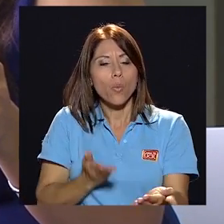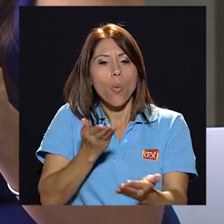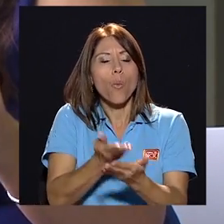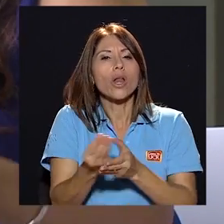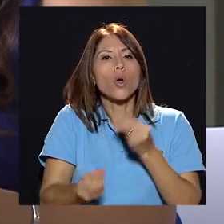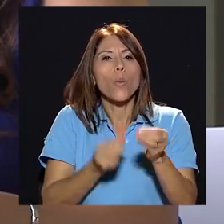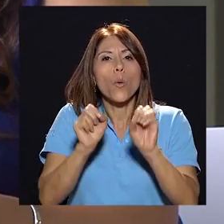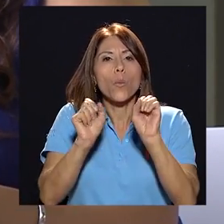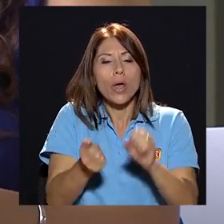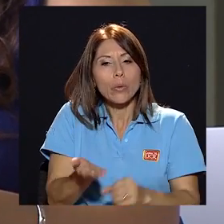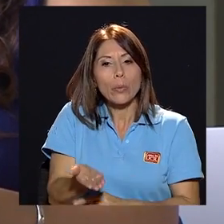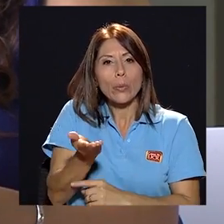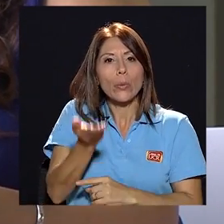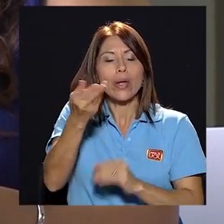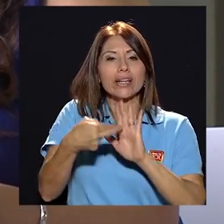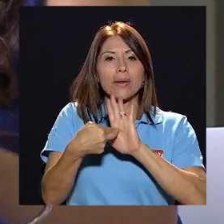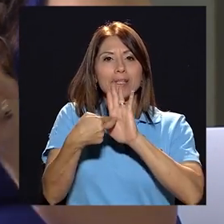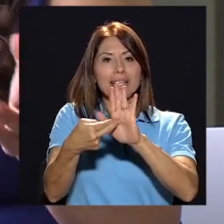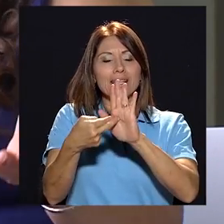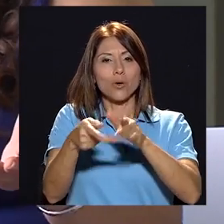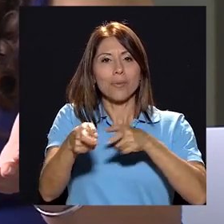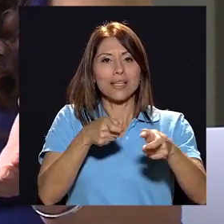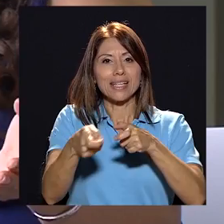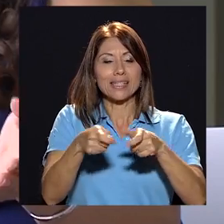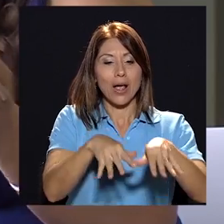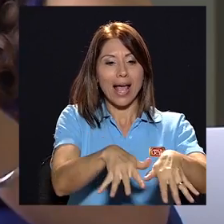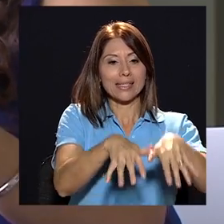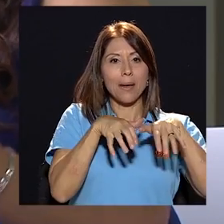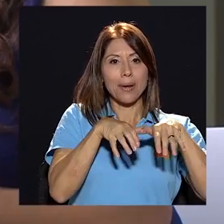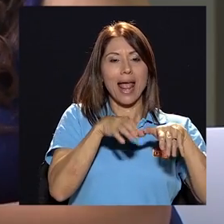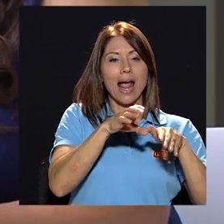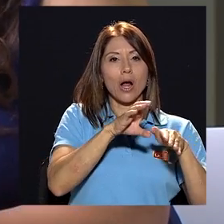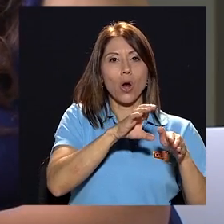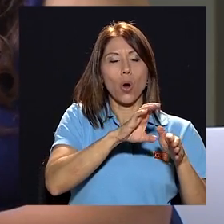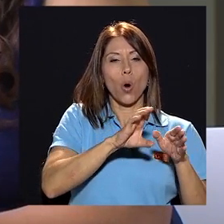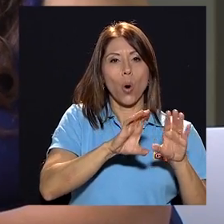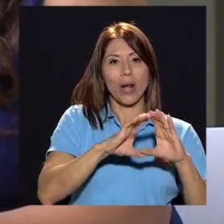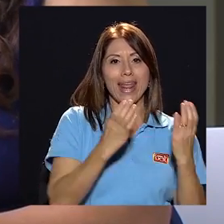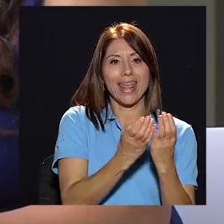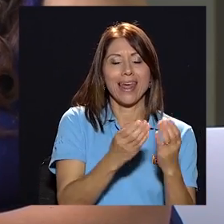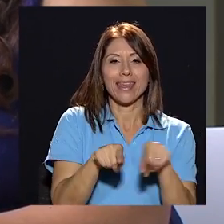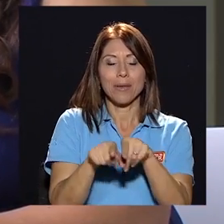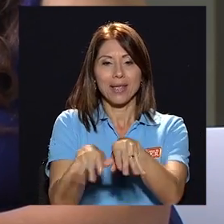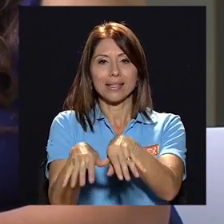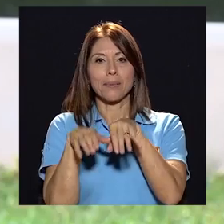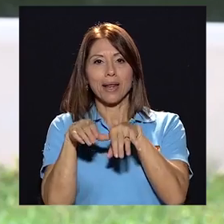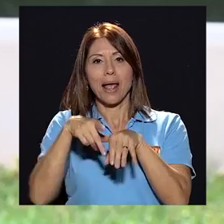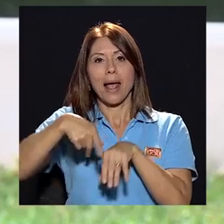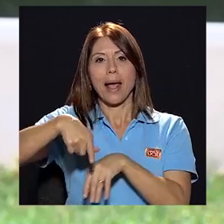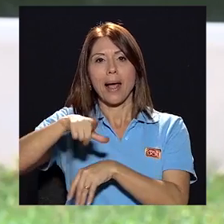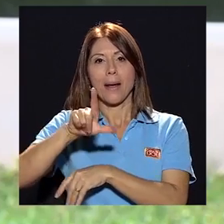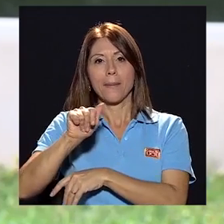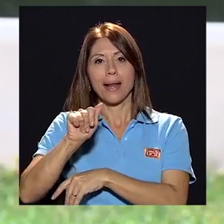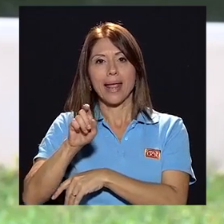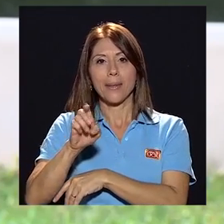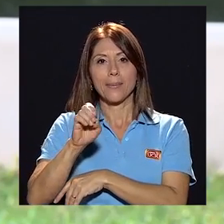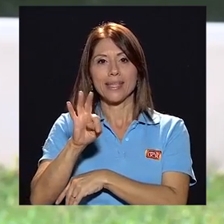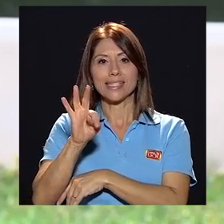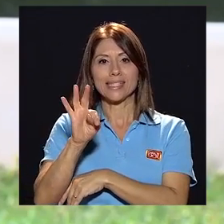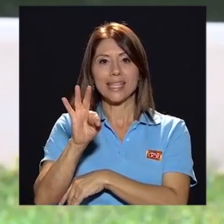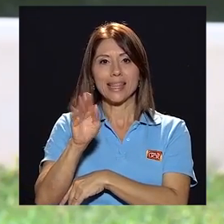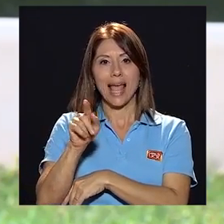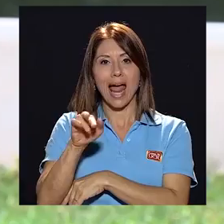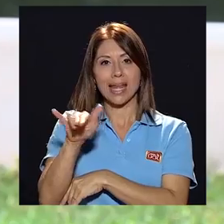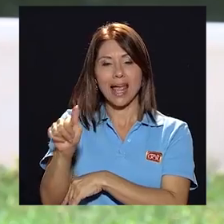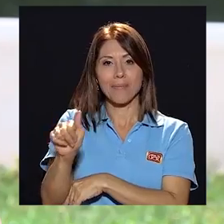usted que se aumente la representación administrativa tanto en la asamblea colegiada como en la plebiscitaria? Nosotros como sector administrativo lo primero que